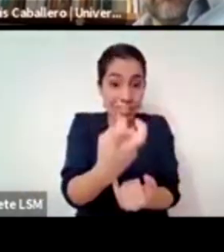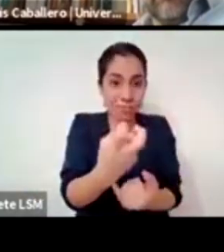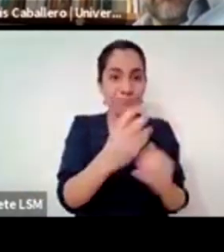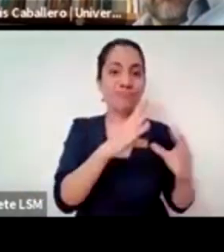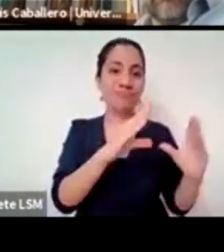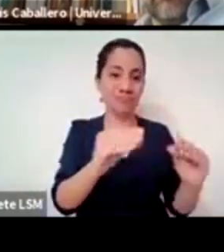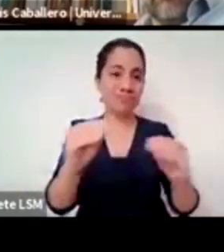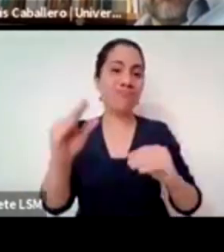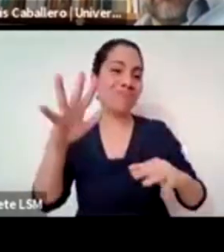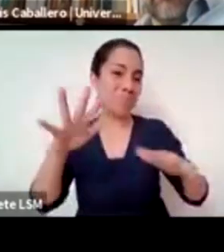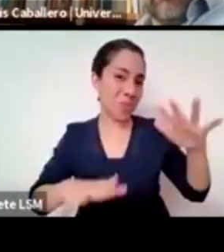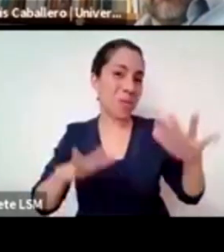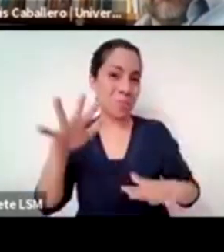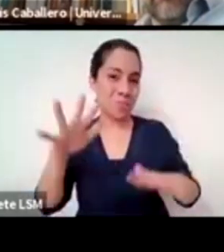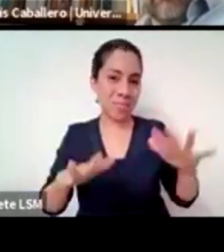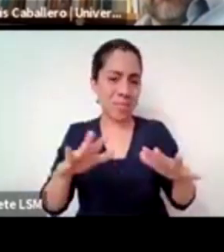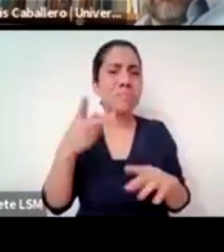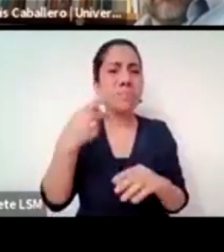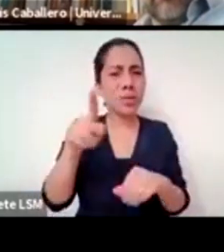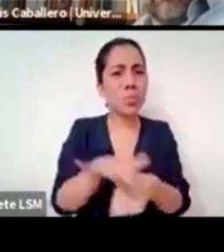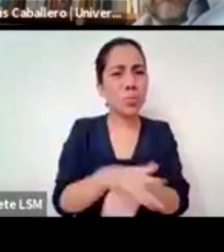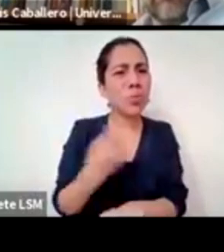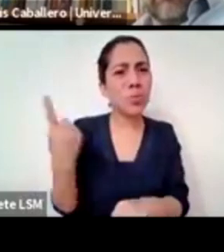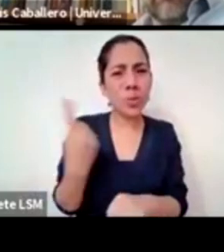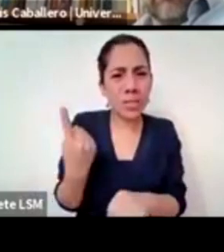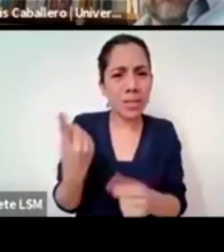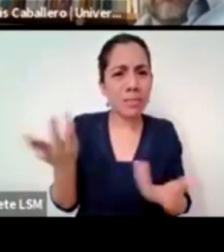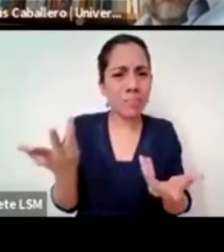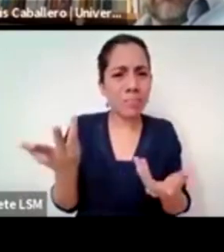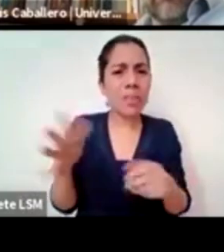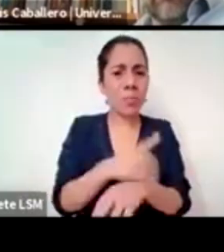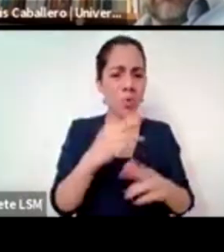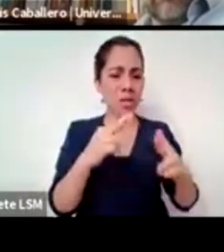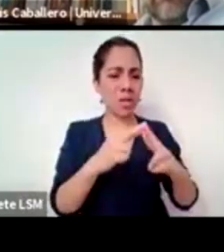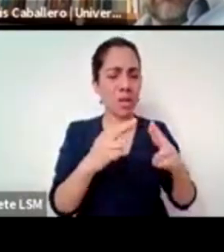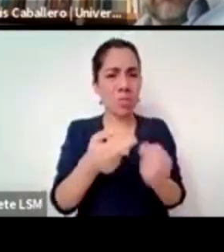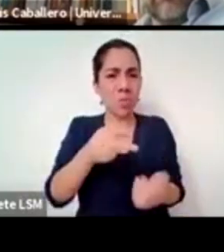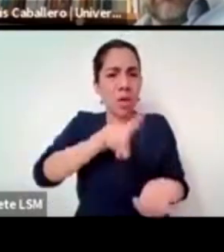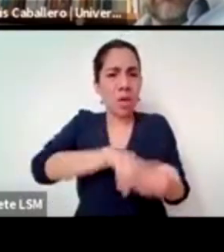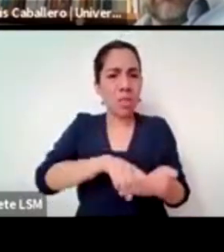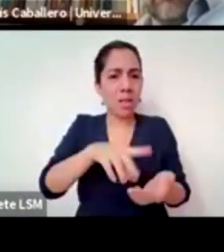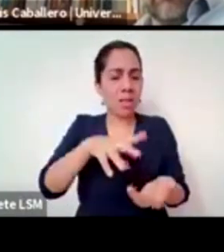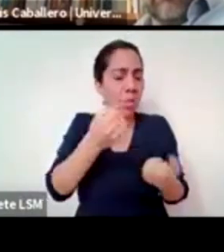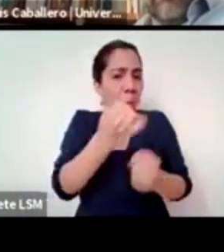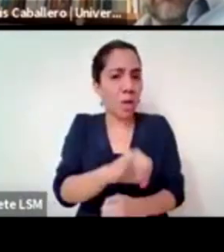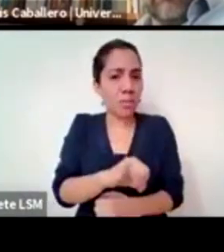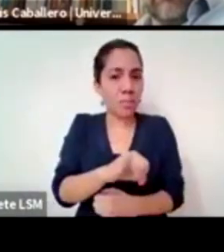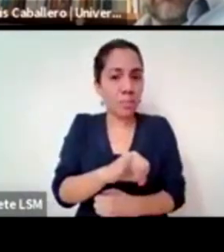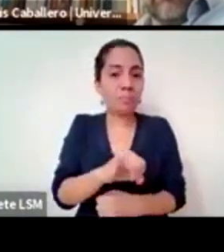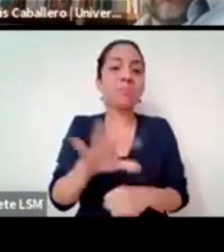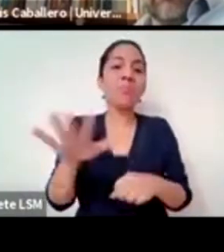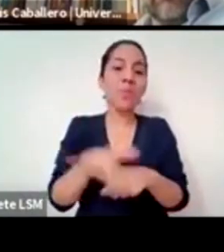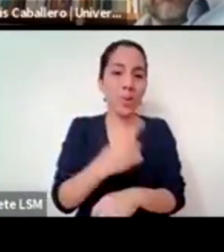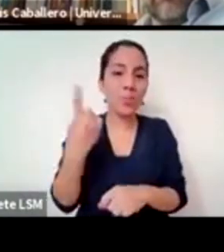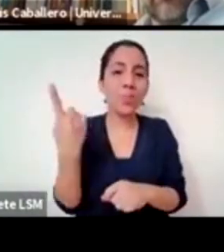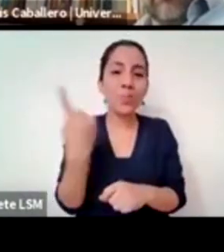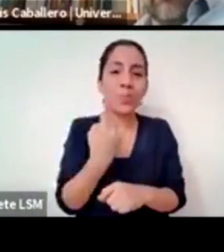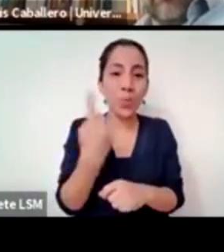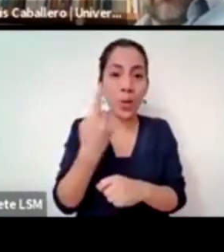trata de una influencia de una eficacia en las conciencias